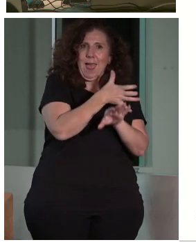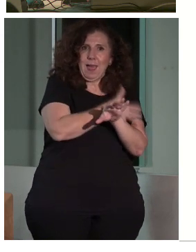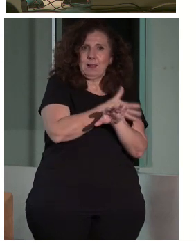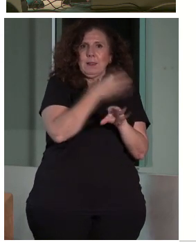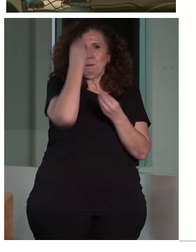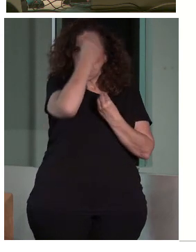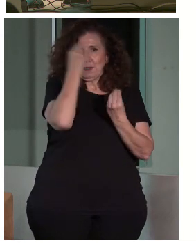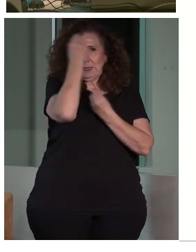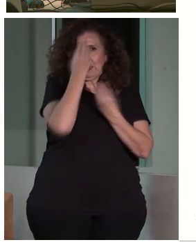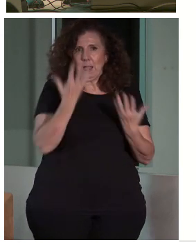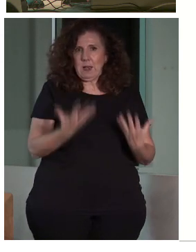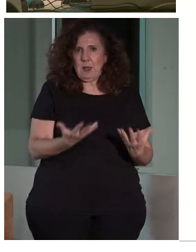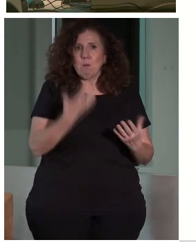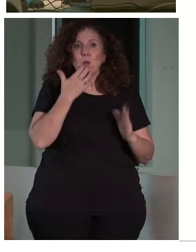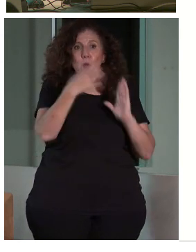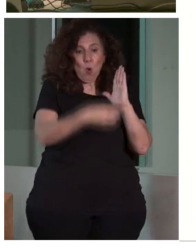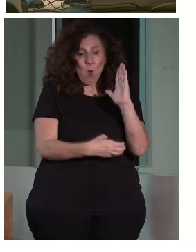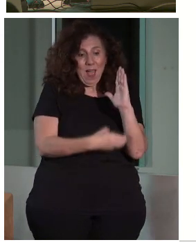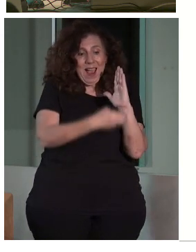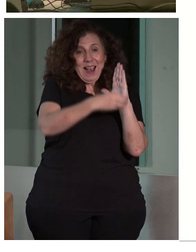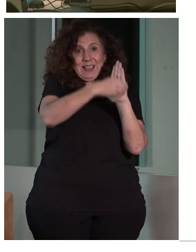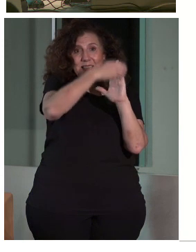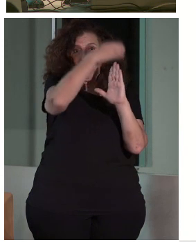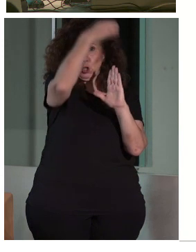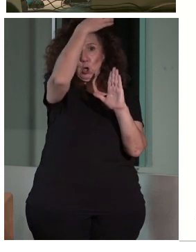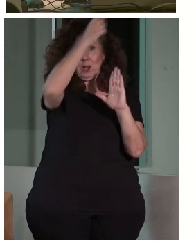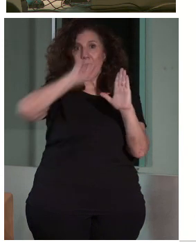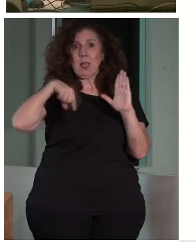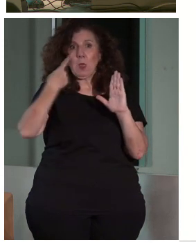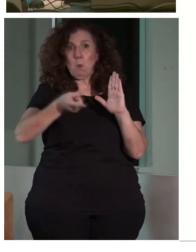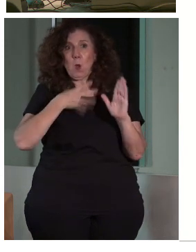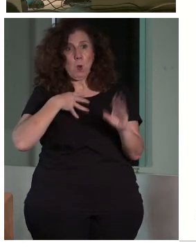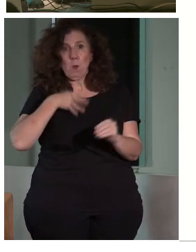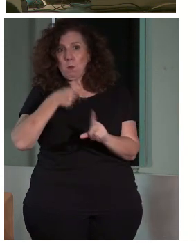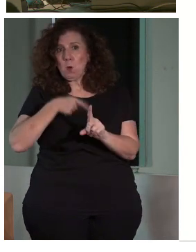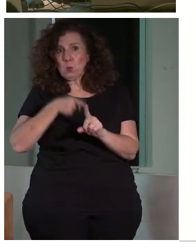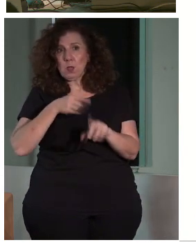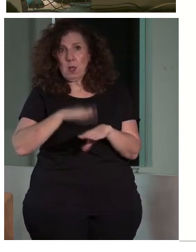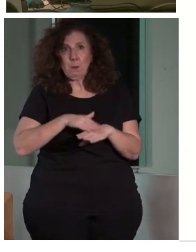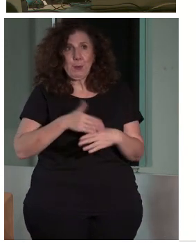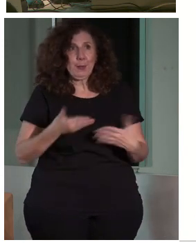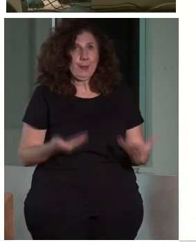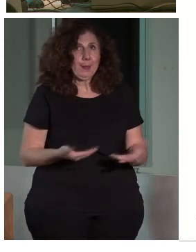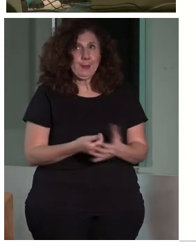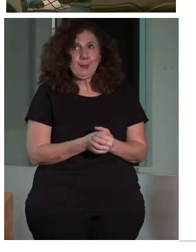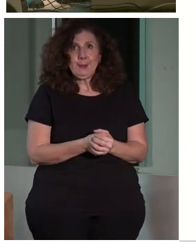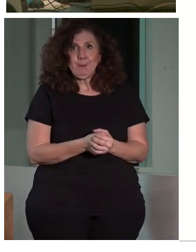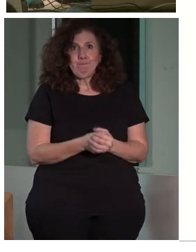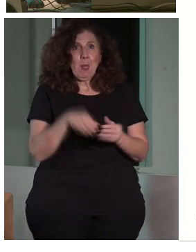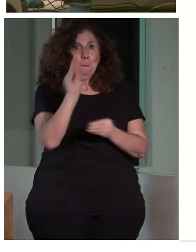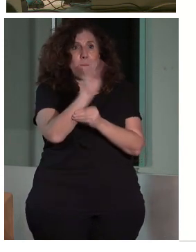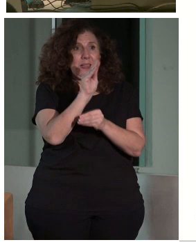disponer un ascensor en un sitio que luego no vamos a poder utilizar porque no supone un